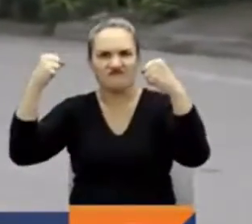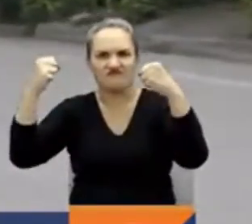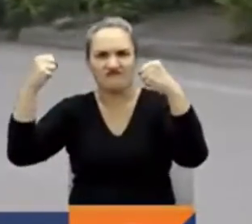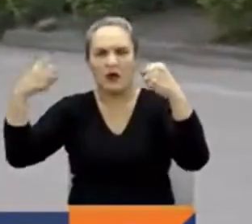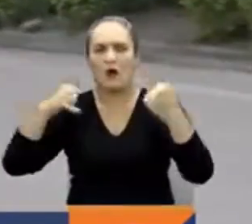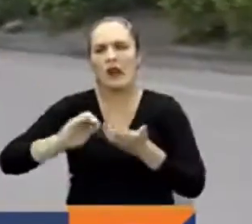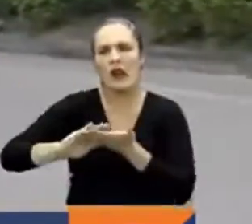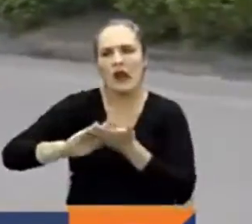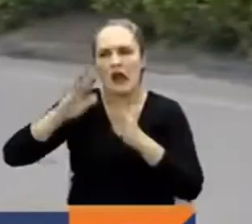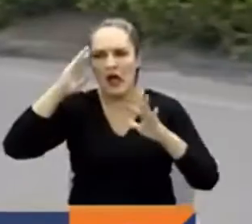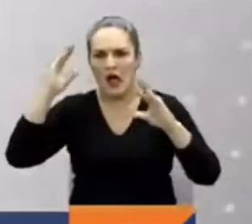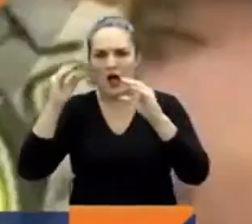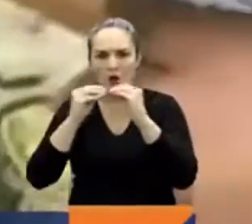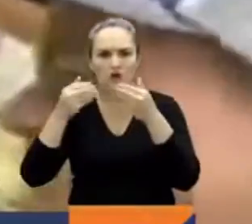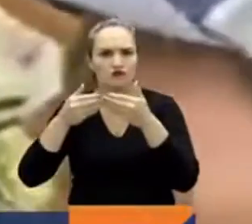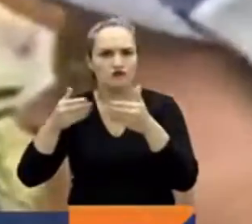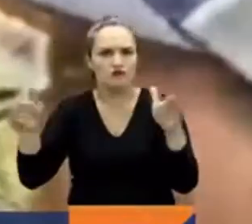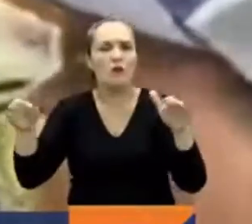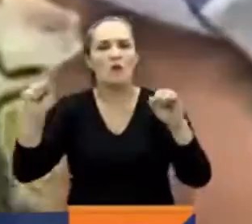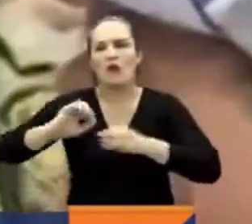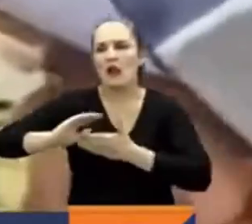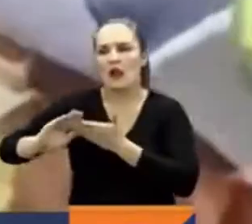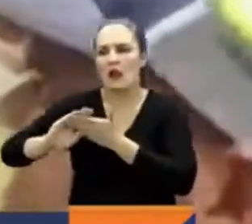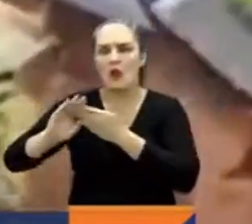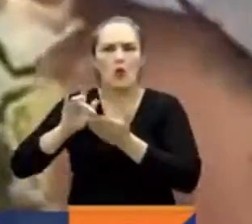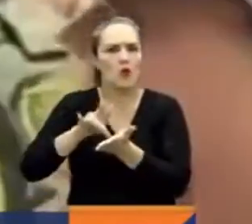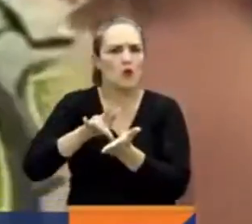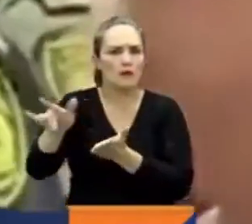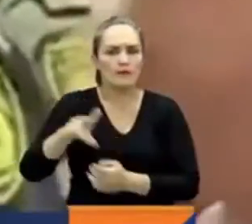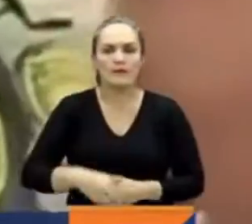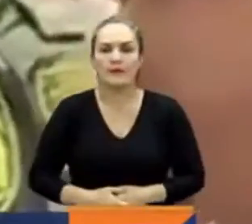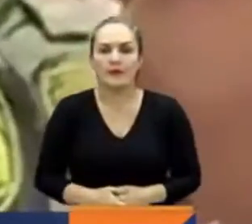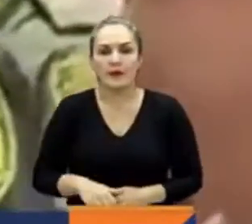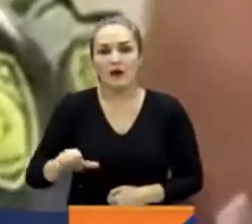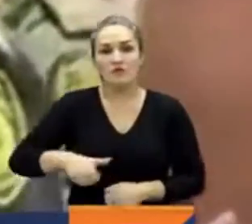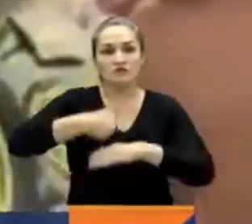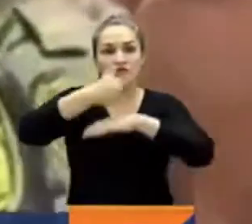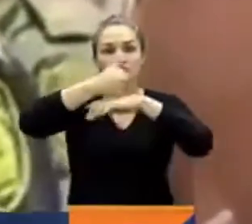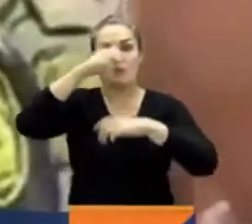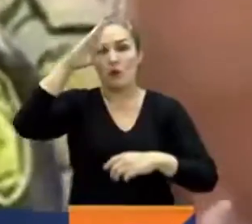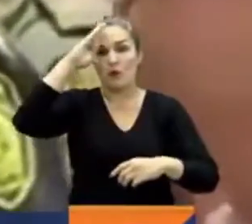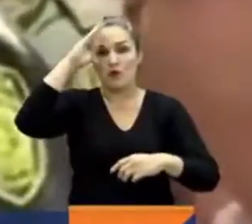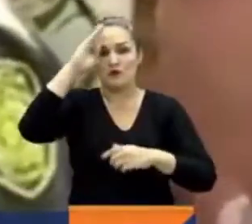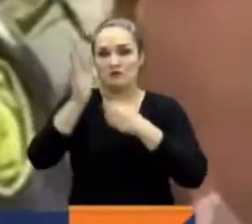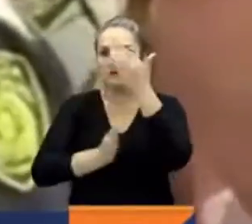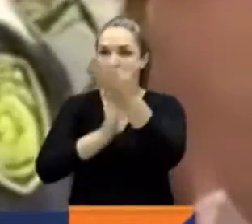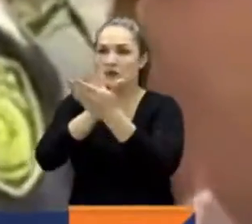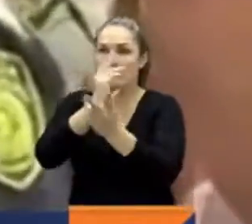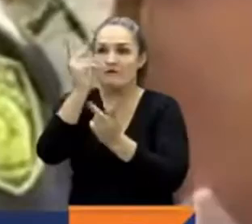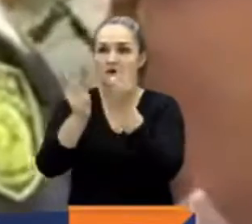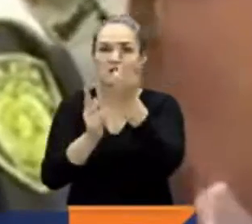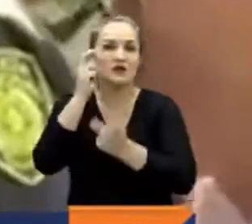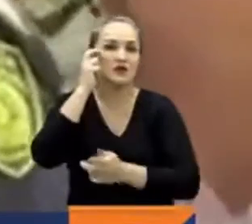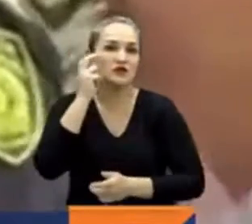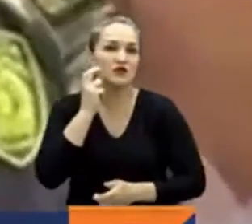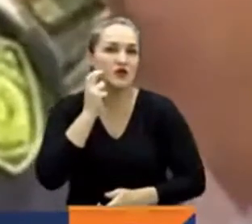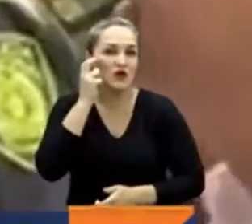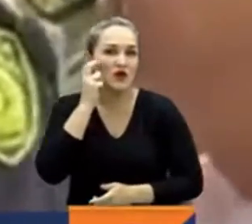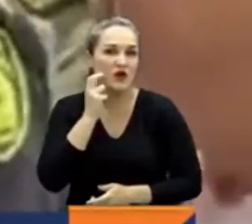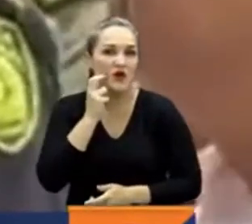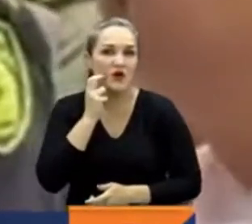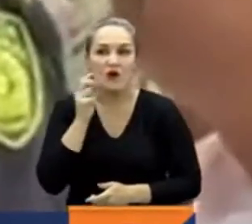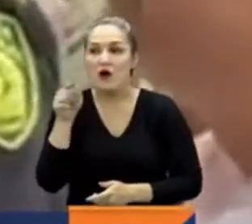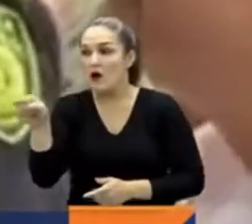reparaciones más urgentes. El director de la policía visitó a los familiares de los chocuanos, al parecer asesinados por